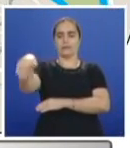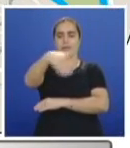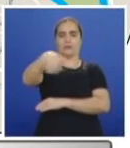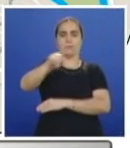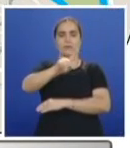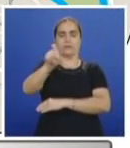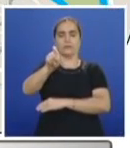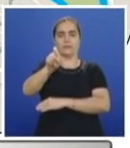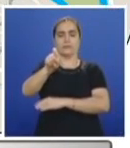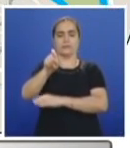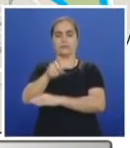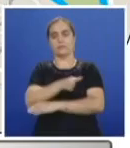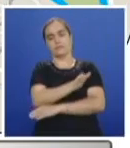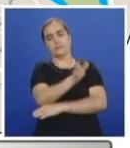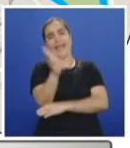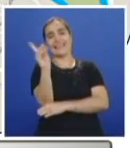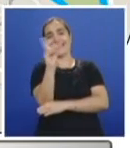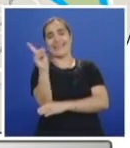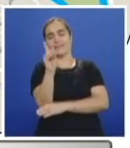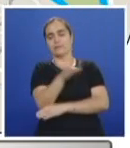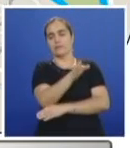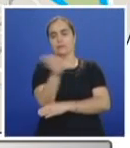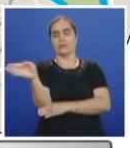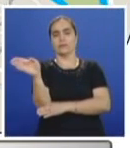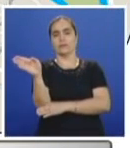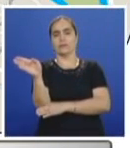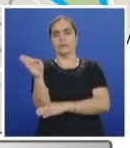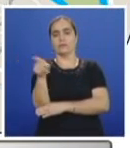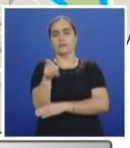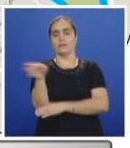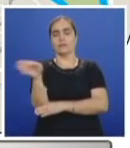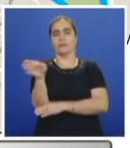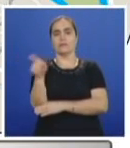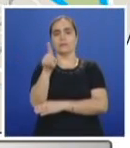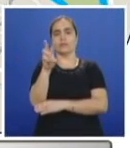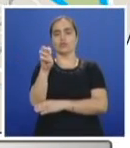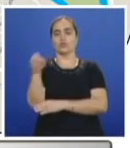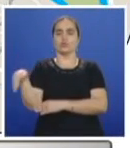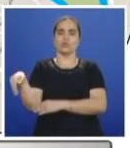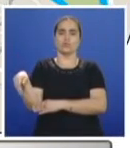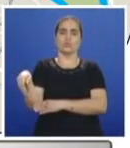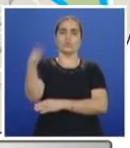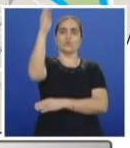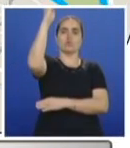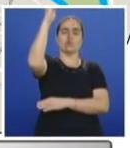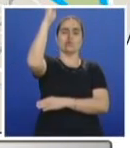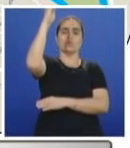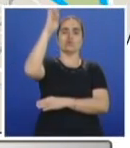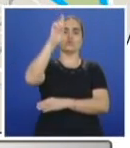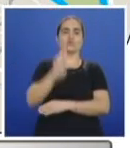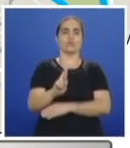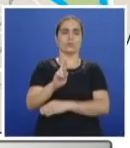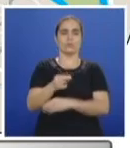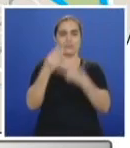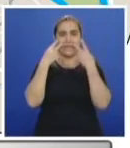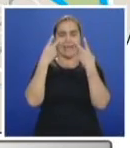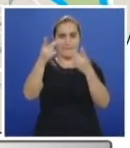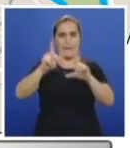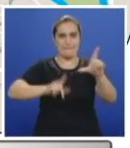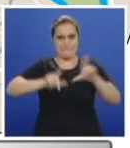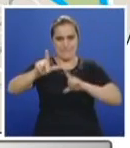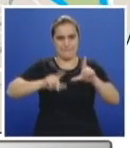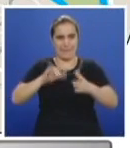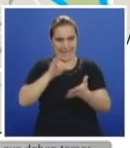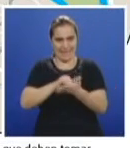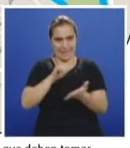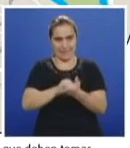tomar la 18 y conectar con la 16 para subir todos los vehículos en bloque. Aquí estamos viendo justo esta